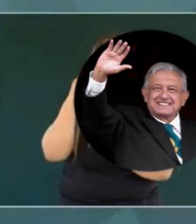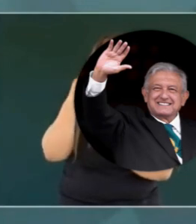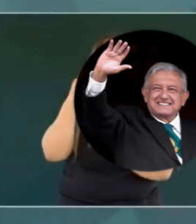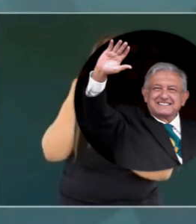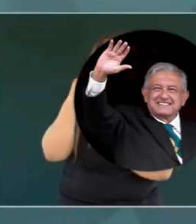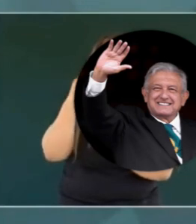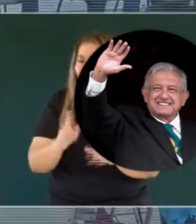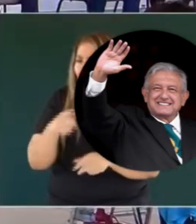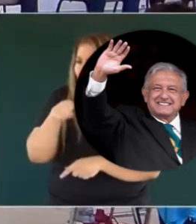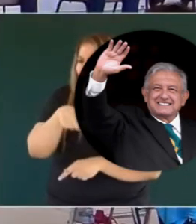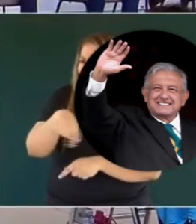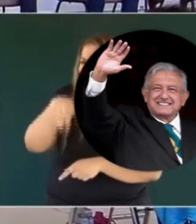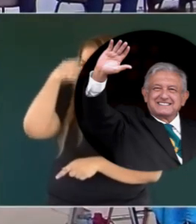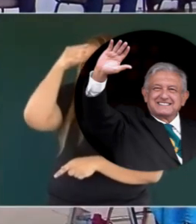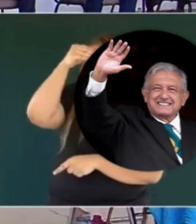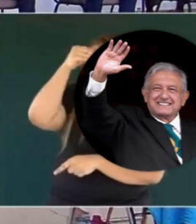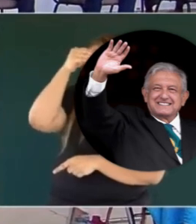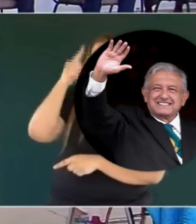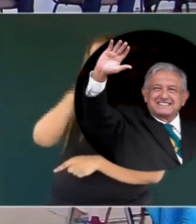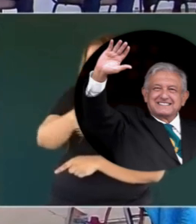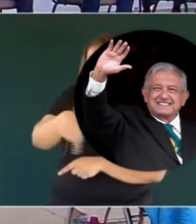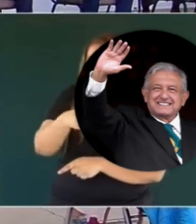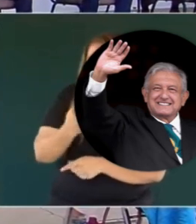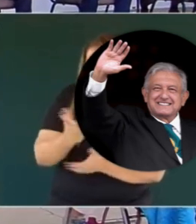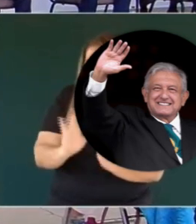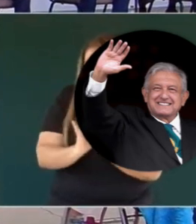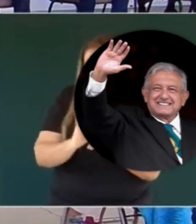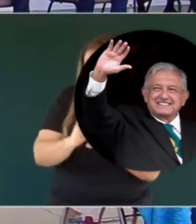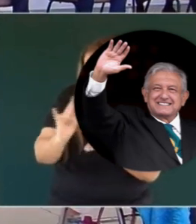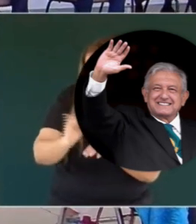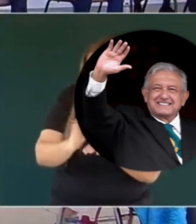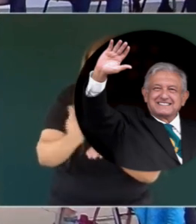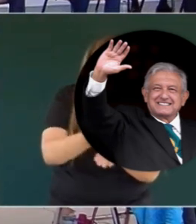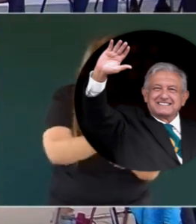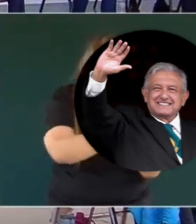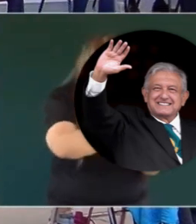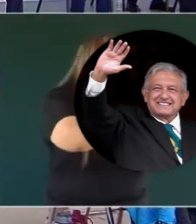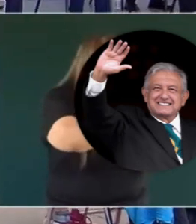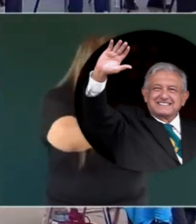a considerar lo que estás planteando. Muchas gracias.